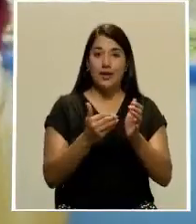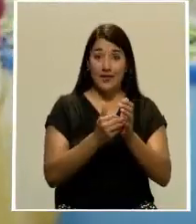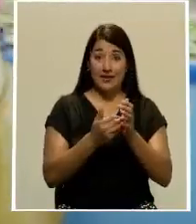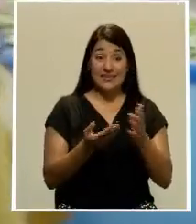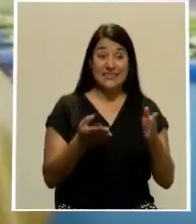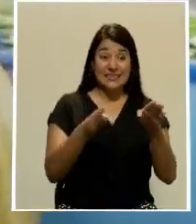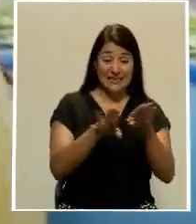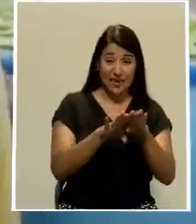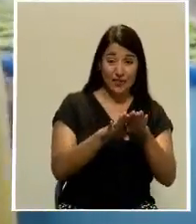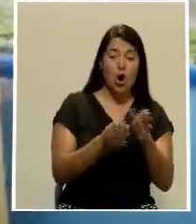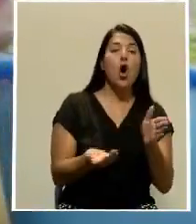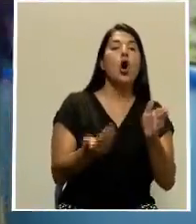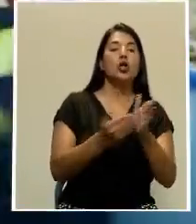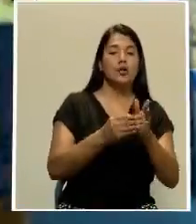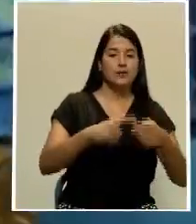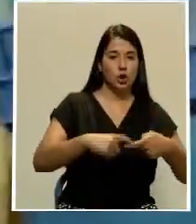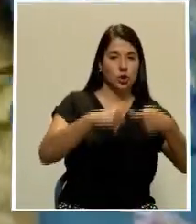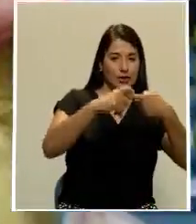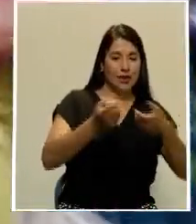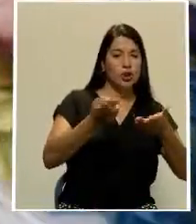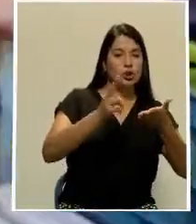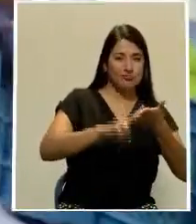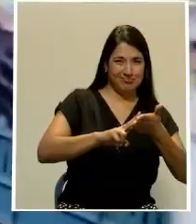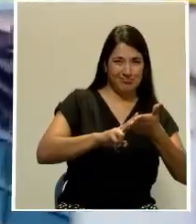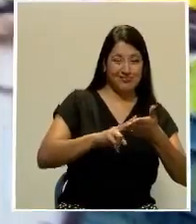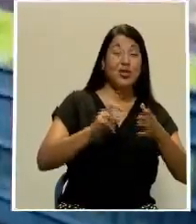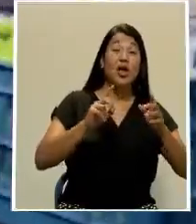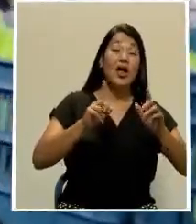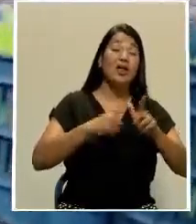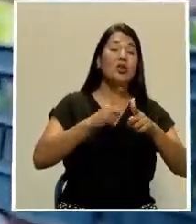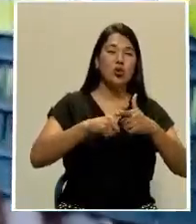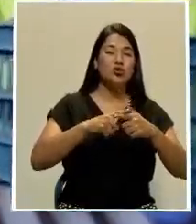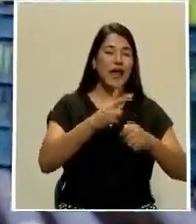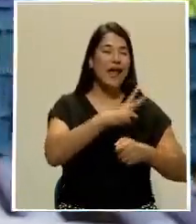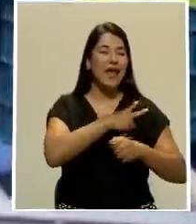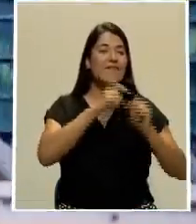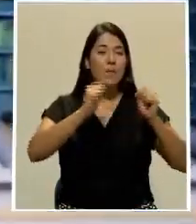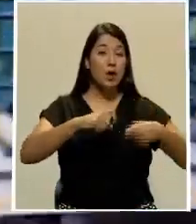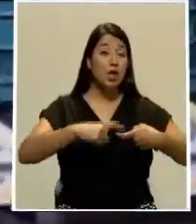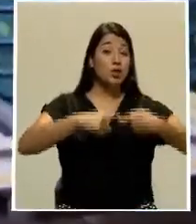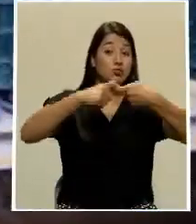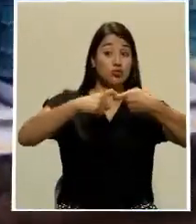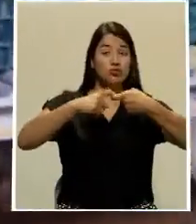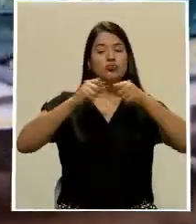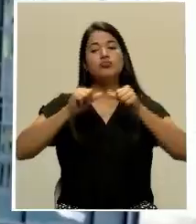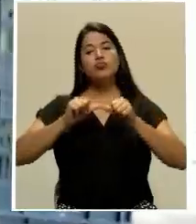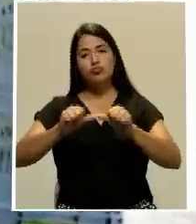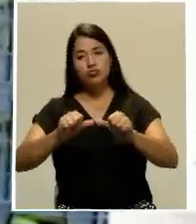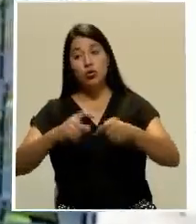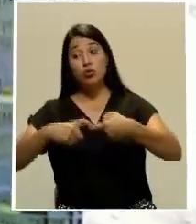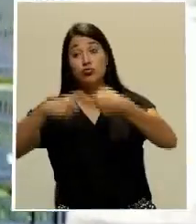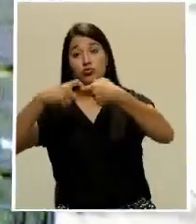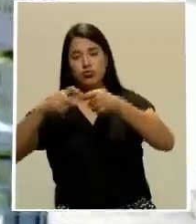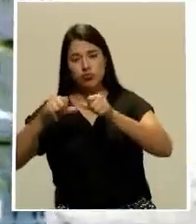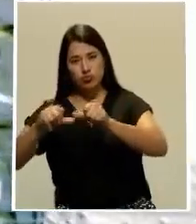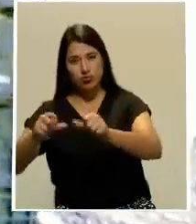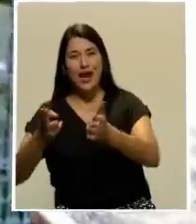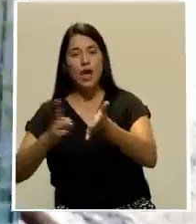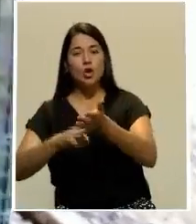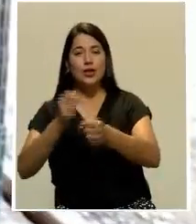aplique nuevamente la suspensión. Eso sí, siempre y cuando cumpla con dos requisitos. Veamos.